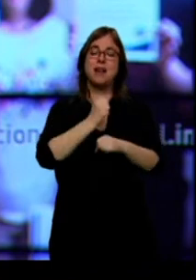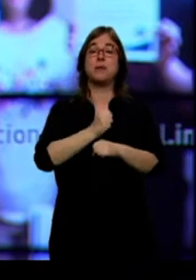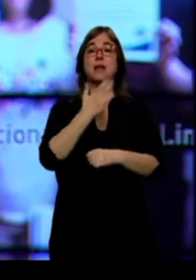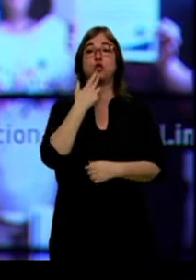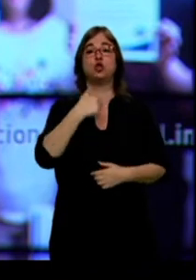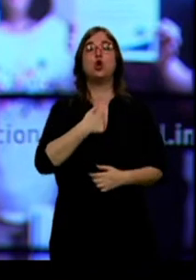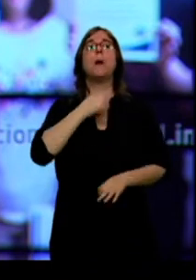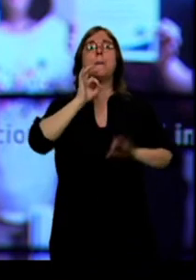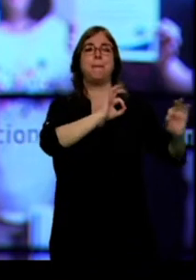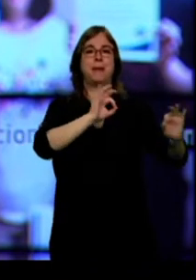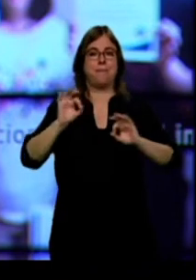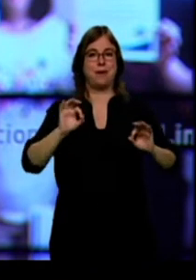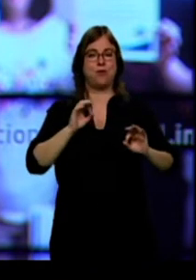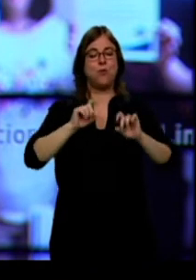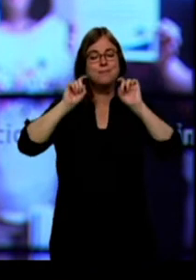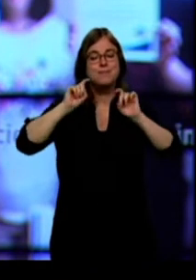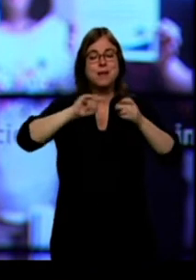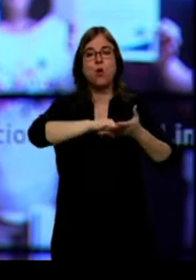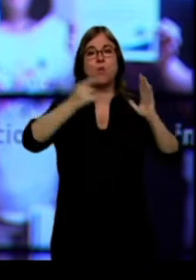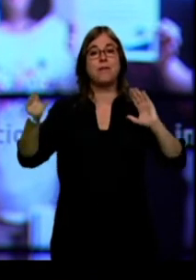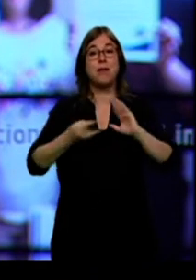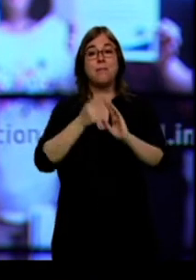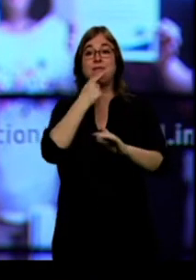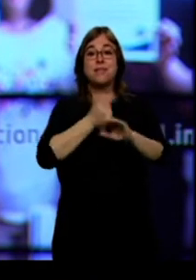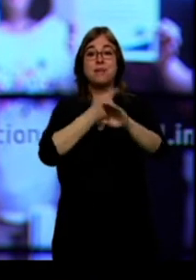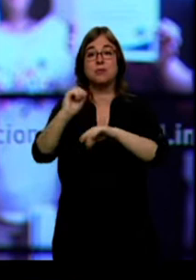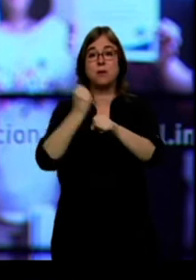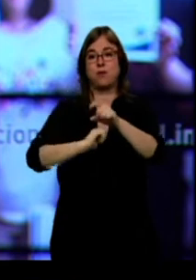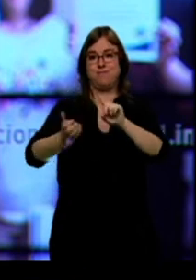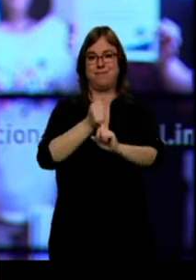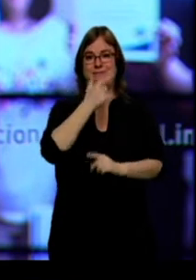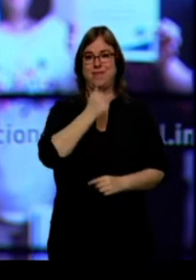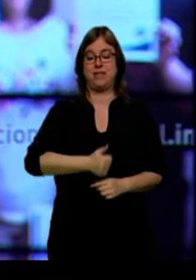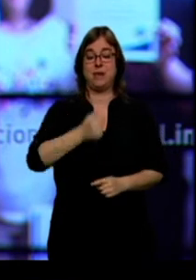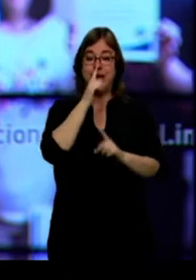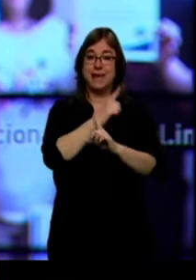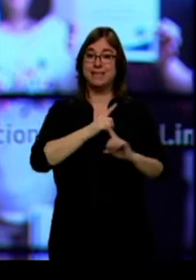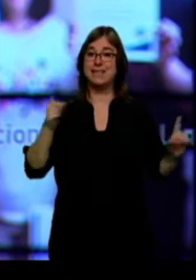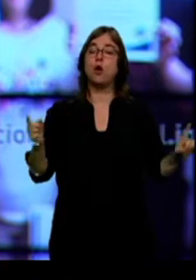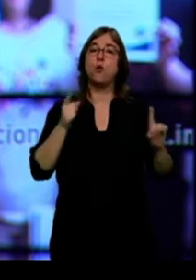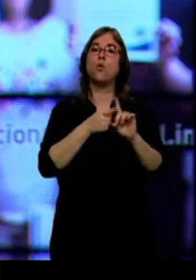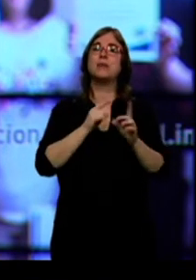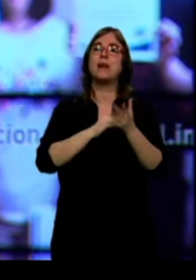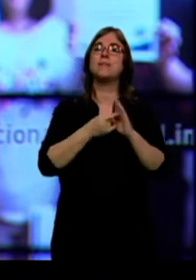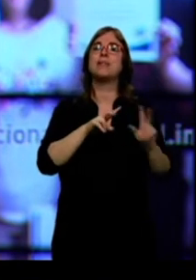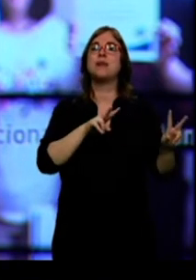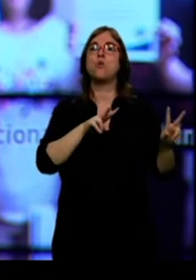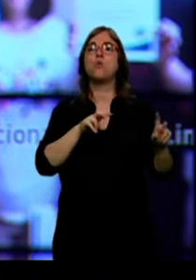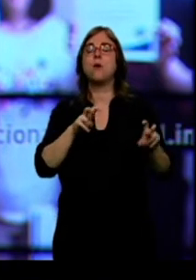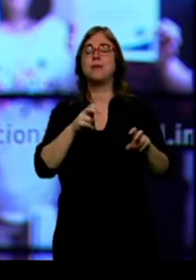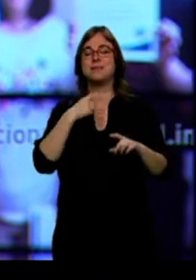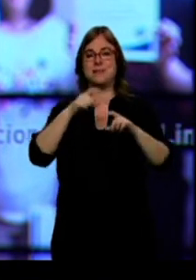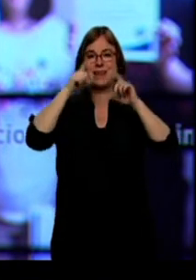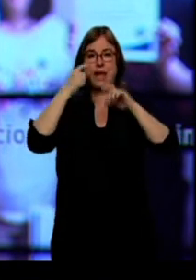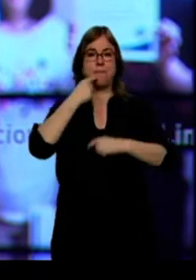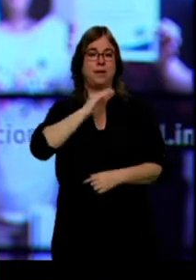que pretende facilitar su inserción en el mercado laboral. Este año han utilizado una nueva herramienta, la realidad virtual. Gracias a sus